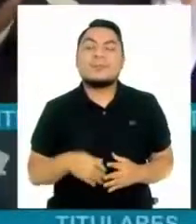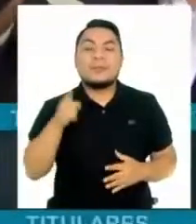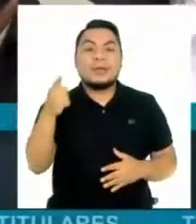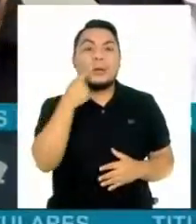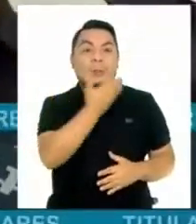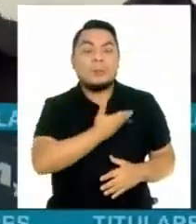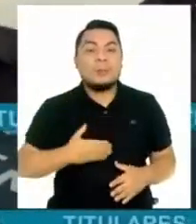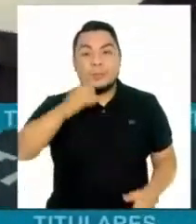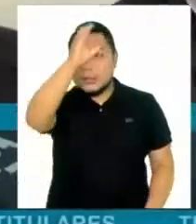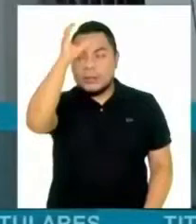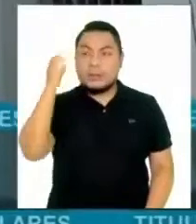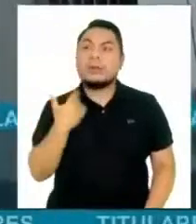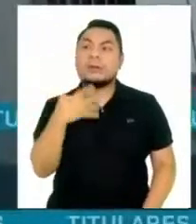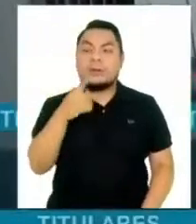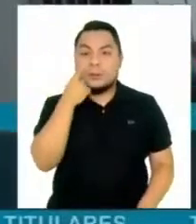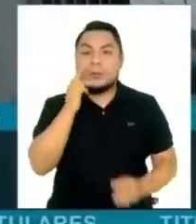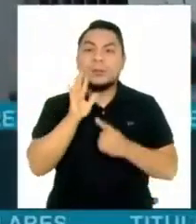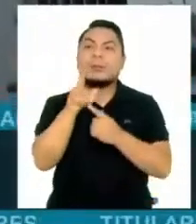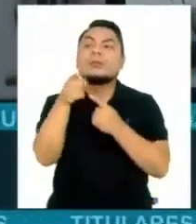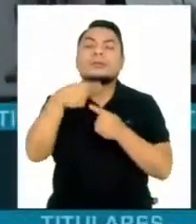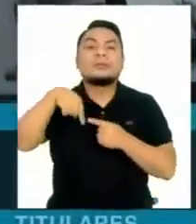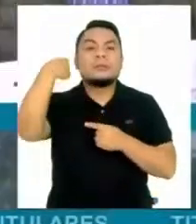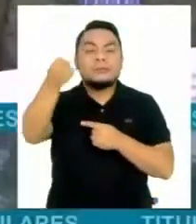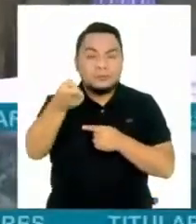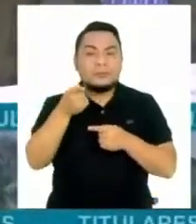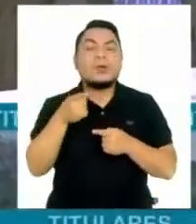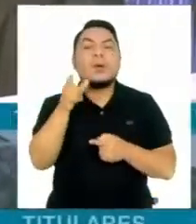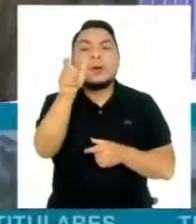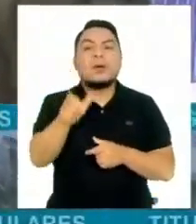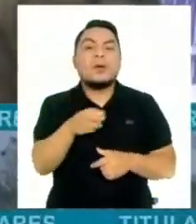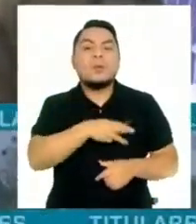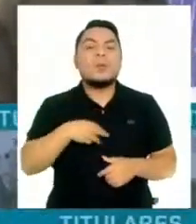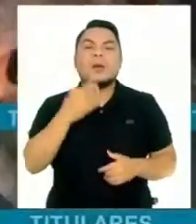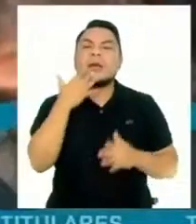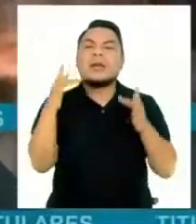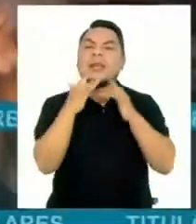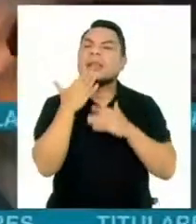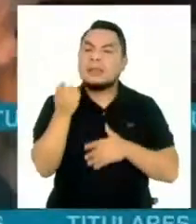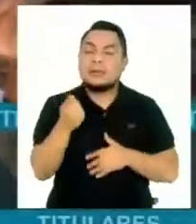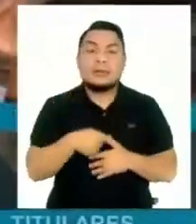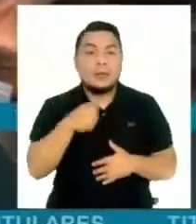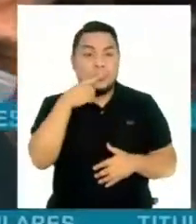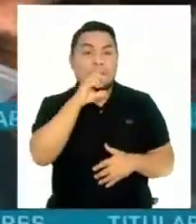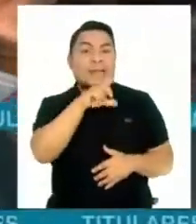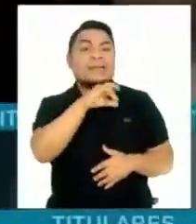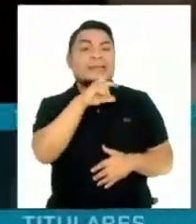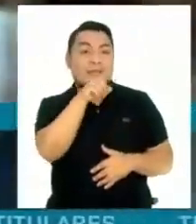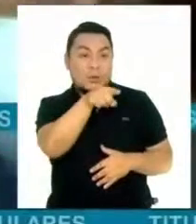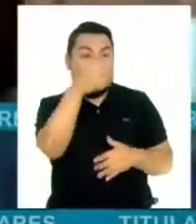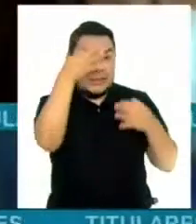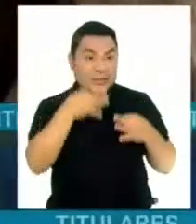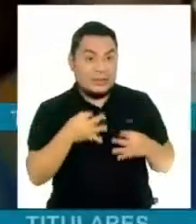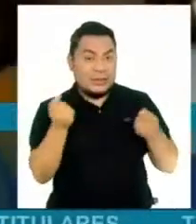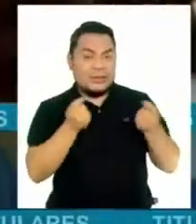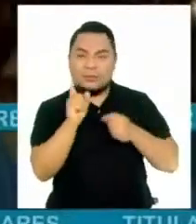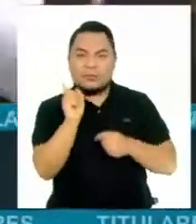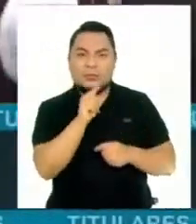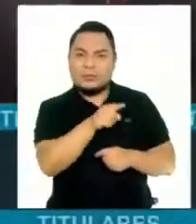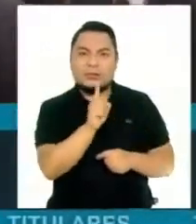Presidente Pedro Castillo dará a conocer en cualquier momento el nombre del próximo canciller. Mandatario aseguró que Vladimir Cerrón no toma las decisiones del gobierno.